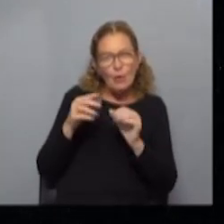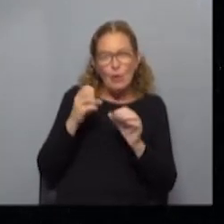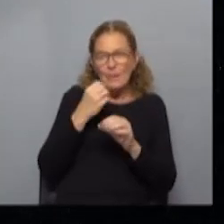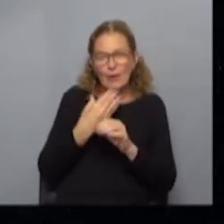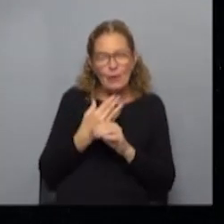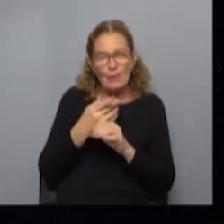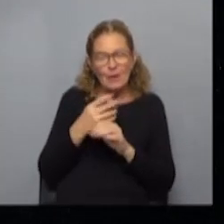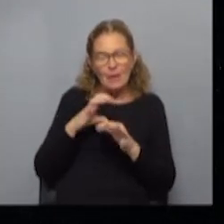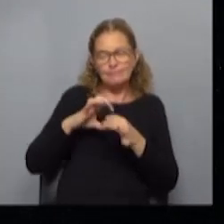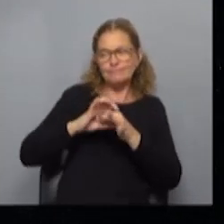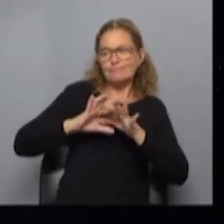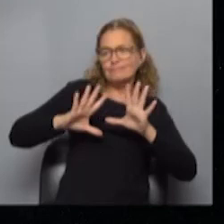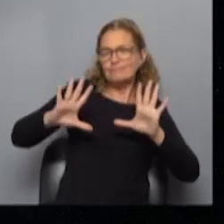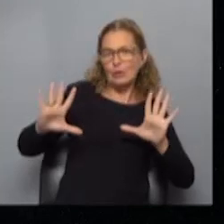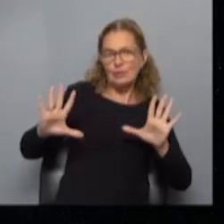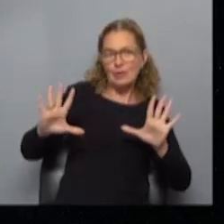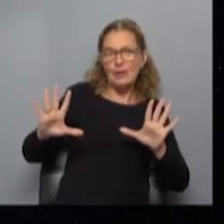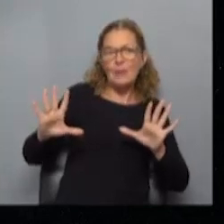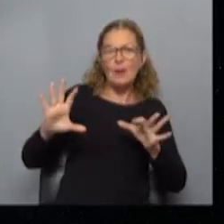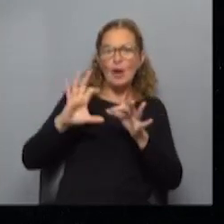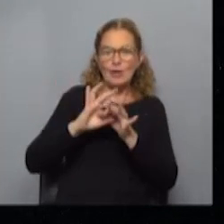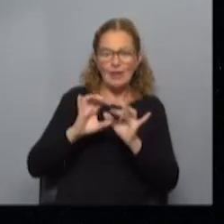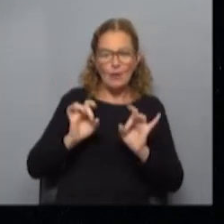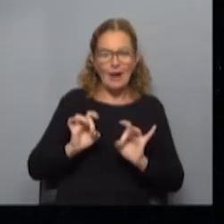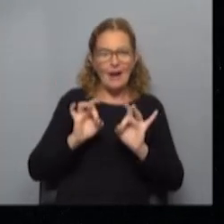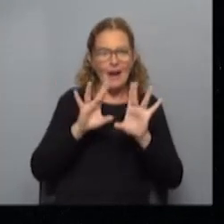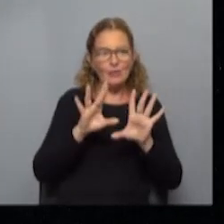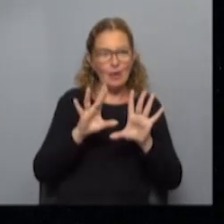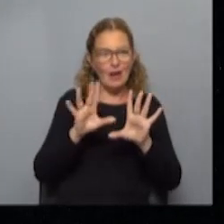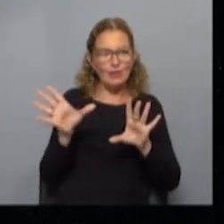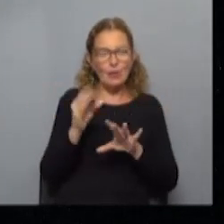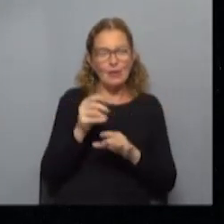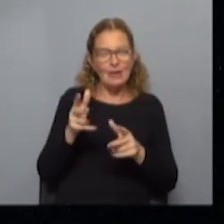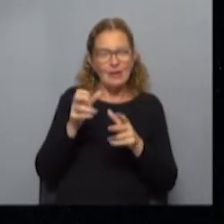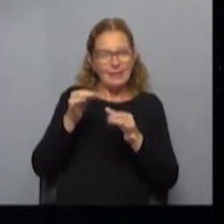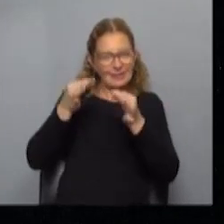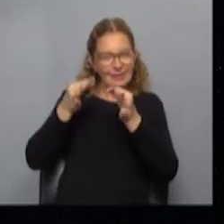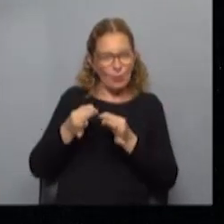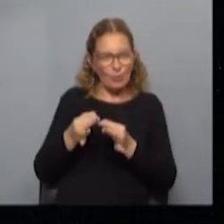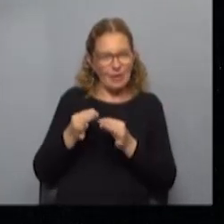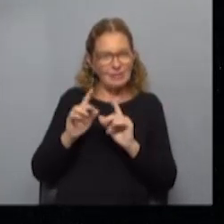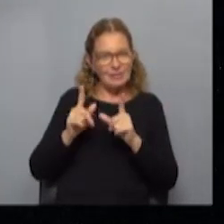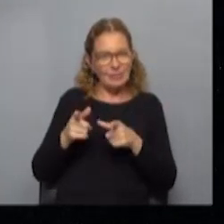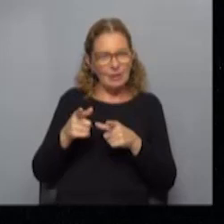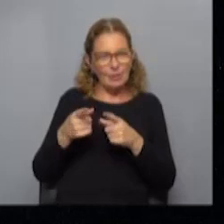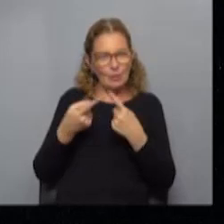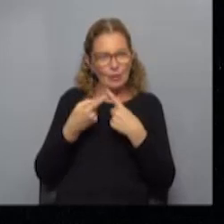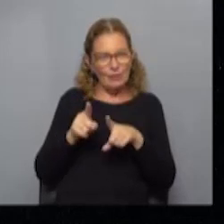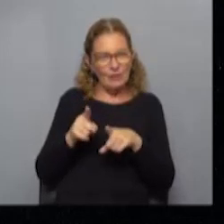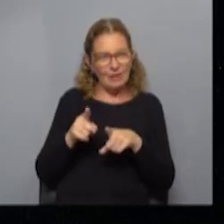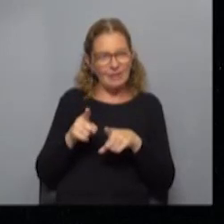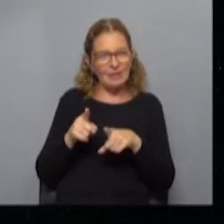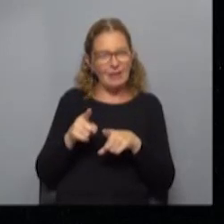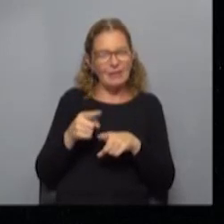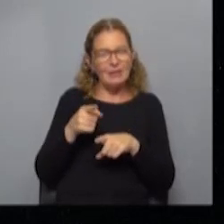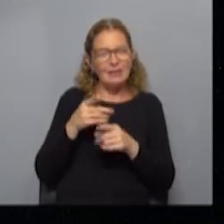para desconectar y para conectar también con la naturaleza, pero por sobre todo con la seguridad que nos permitió, y marcamos la diferencia un poco con la